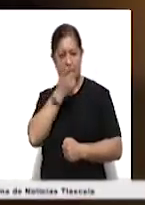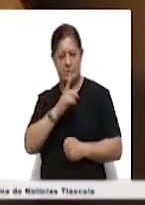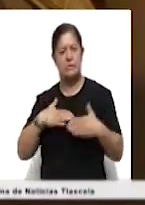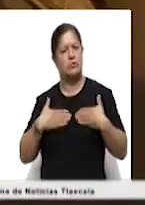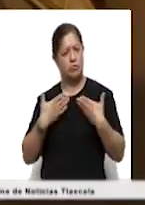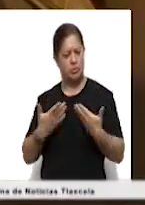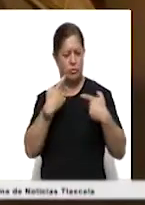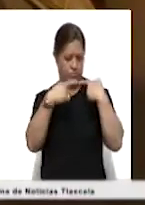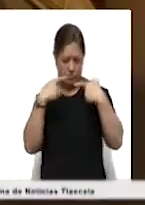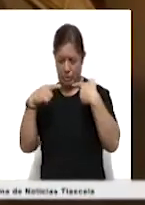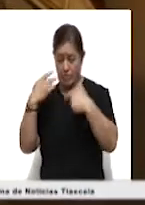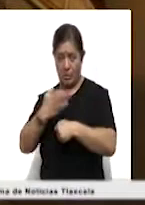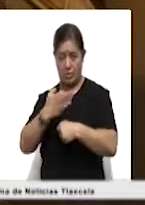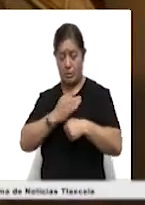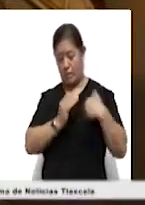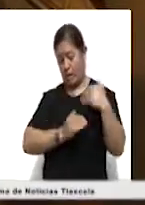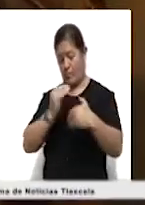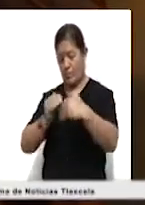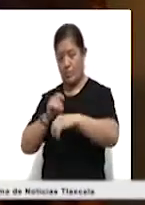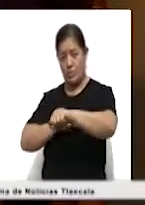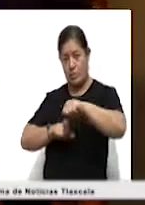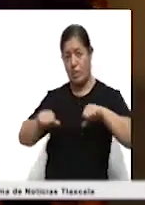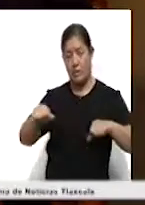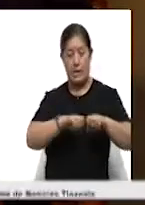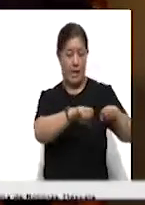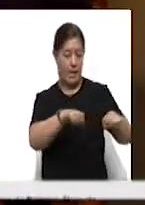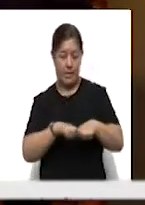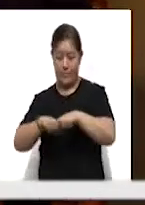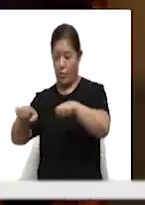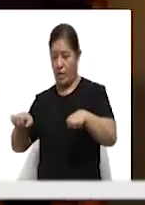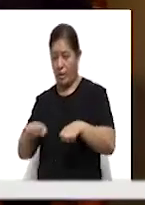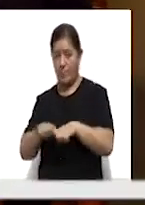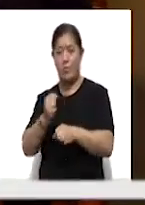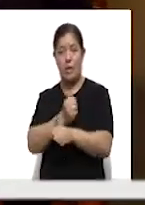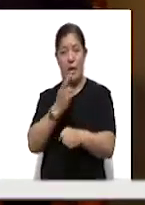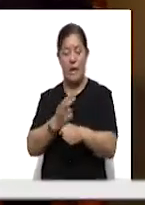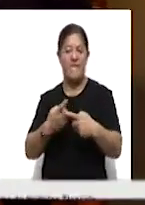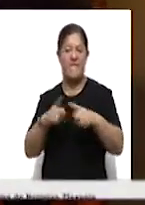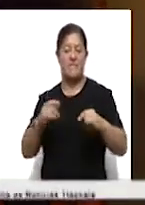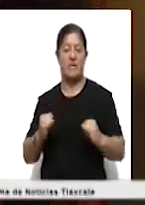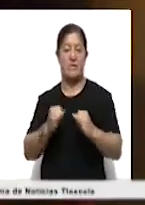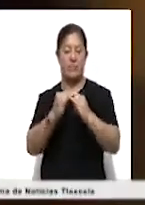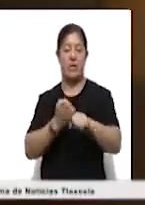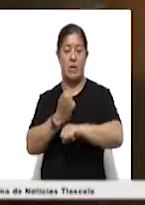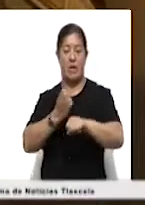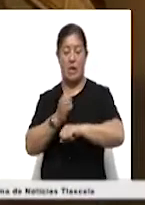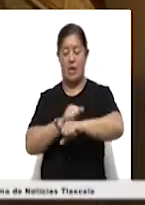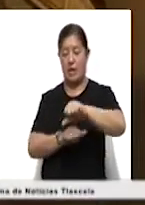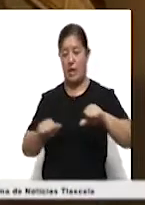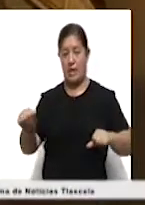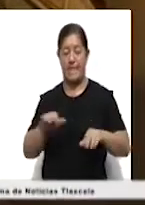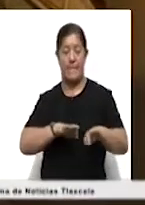institucional durante este proceso entre su equipo de transición y los secretarios de las diferentes dependencias estatales para realizar un